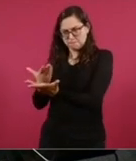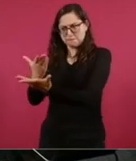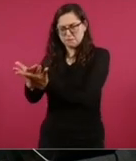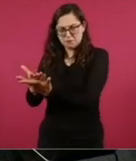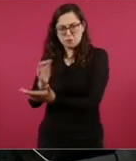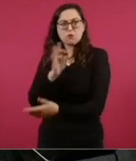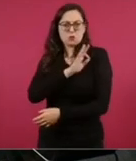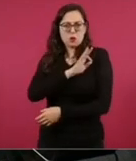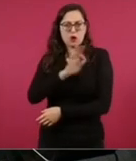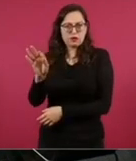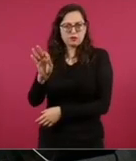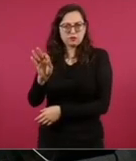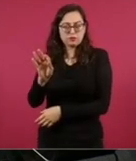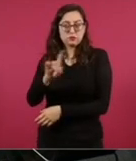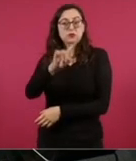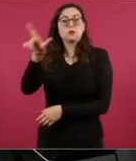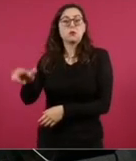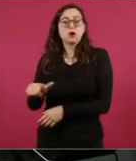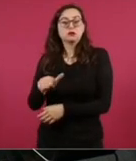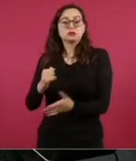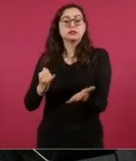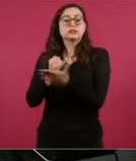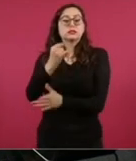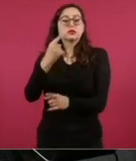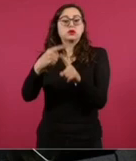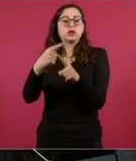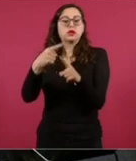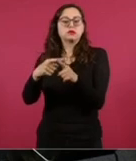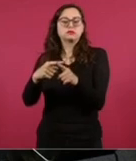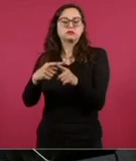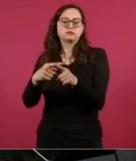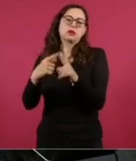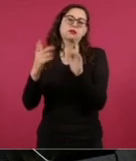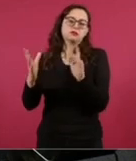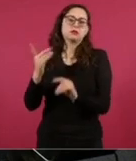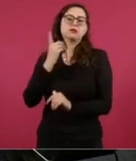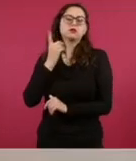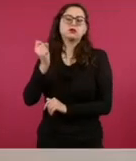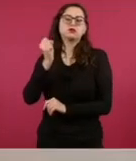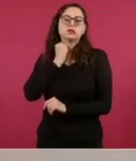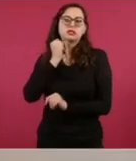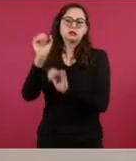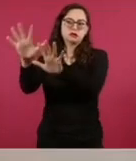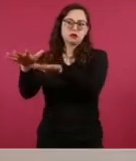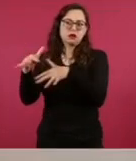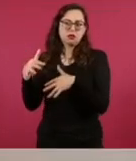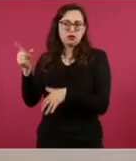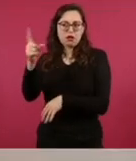que es otro poder,